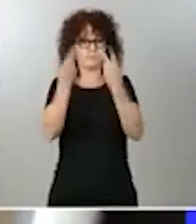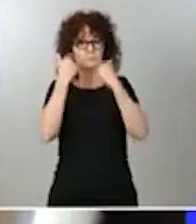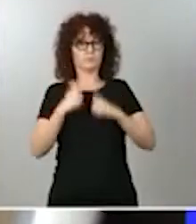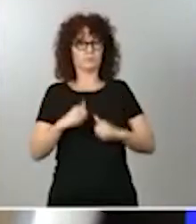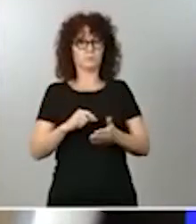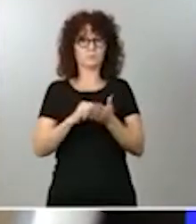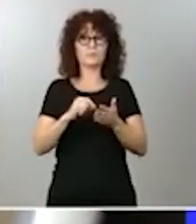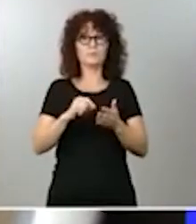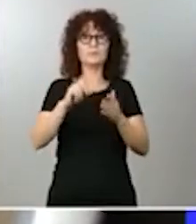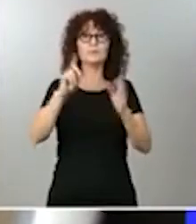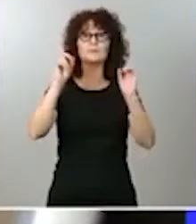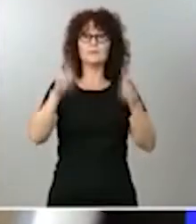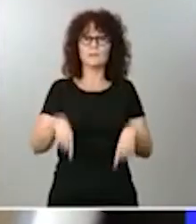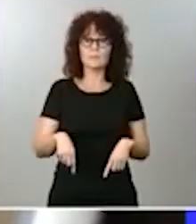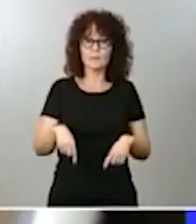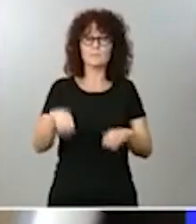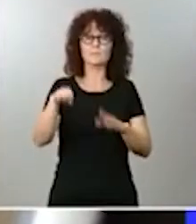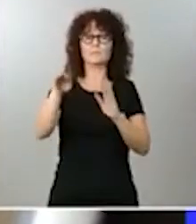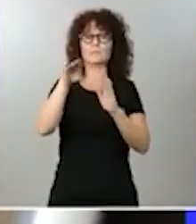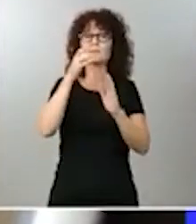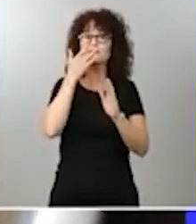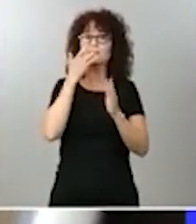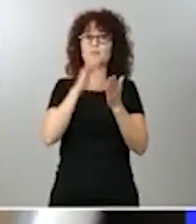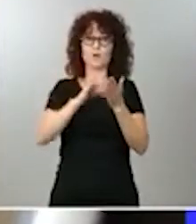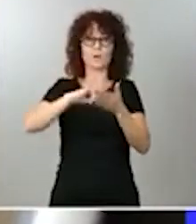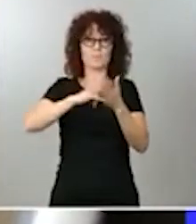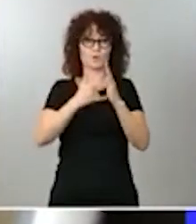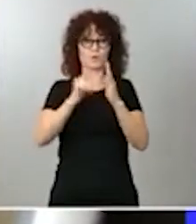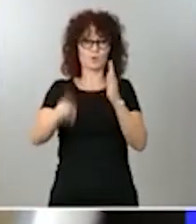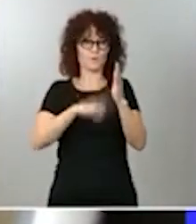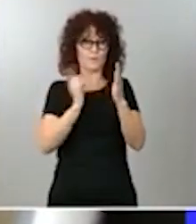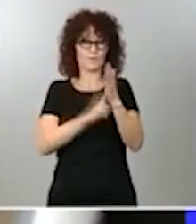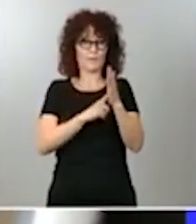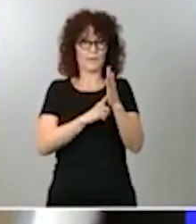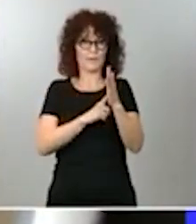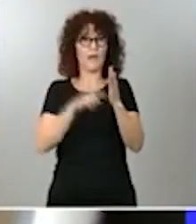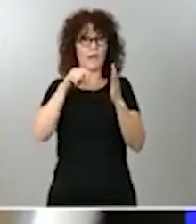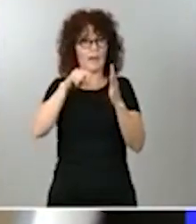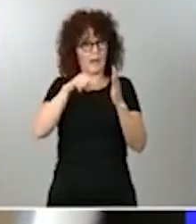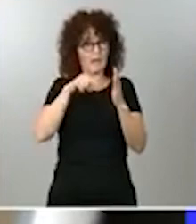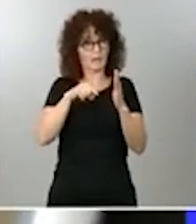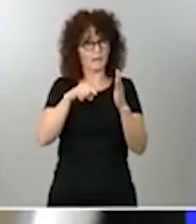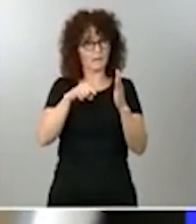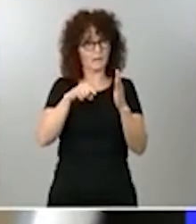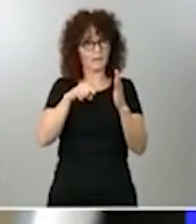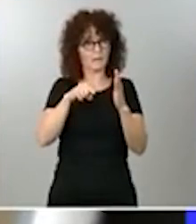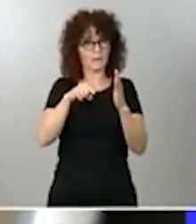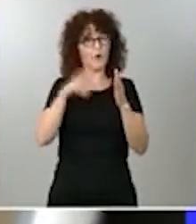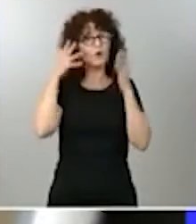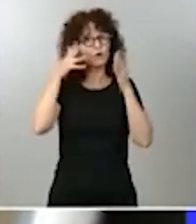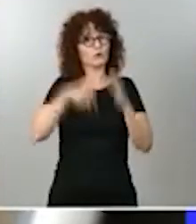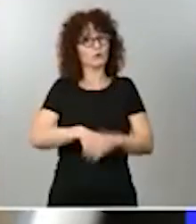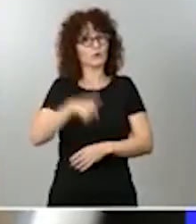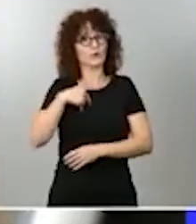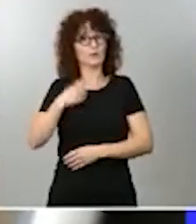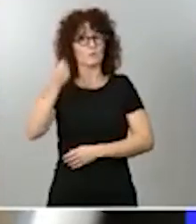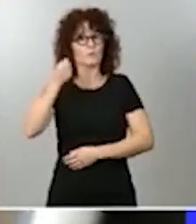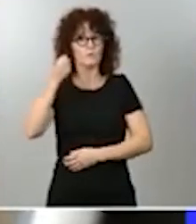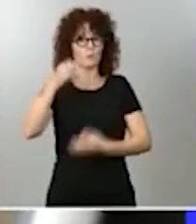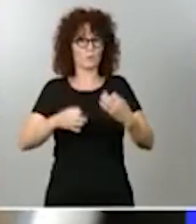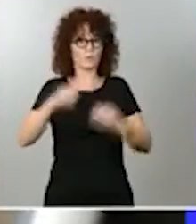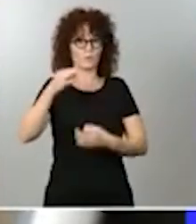el caso de que hubiera sido proyecto de ley, sí que habría habido por parte del Consejo General del Poder Judicial, el Consejo del Estado y el Tribunal